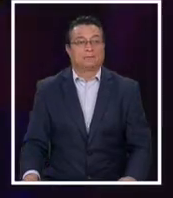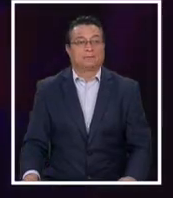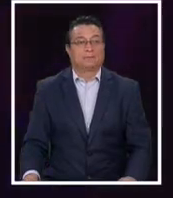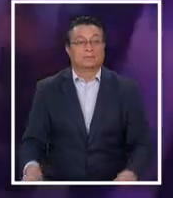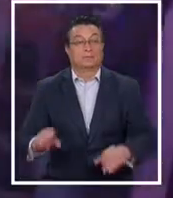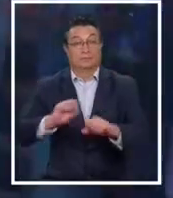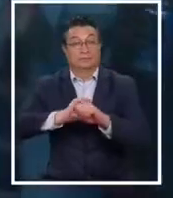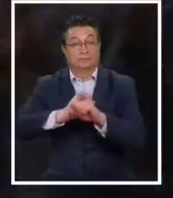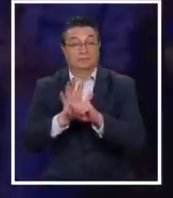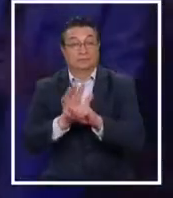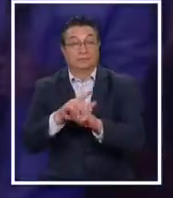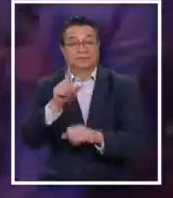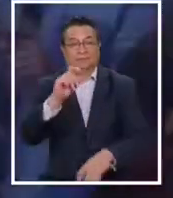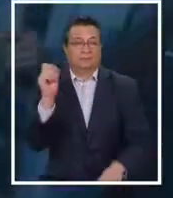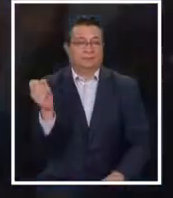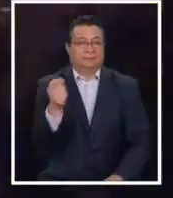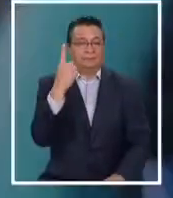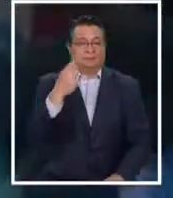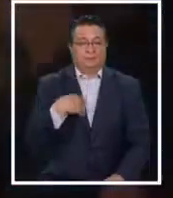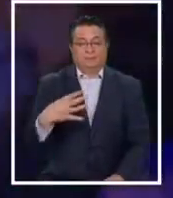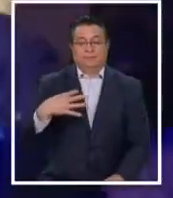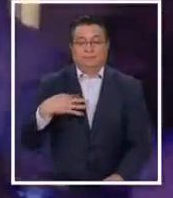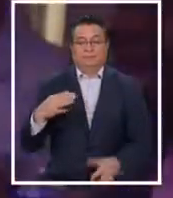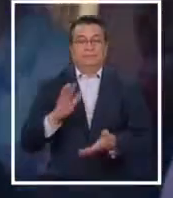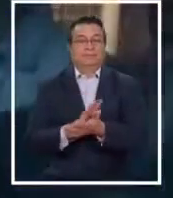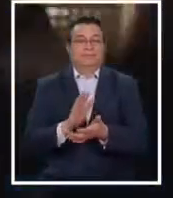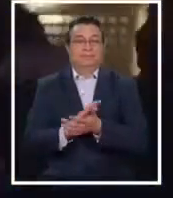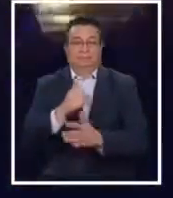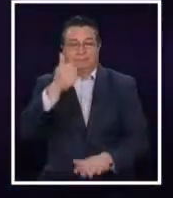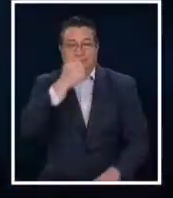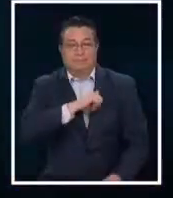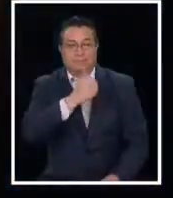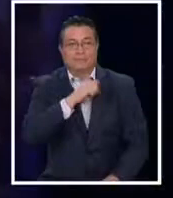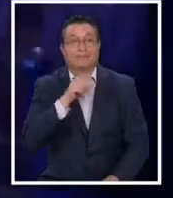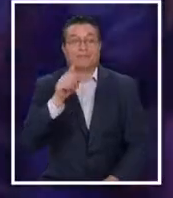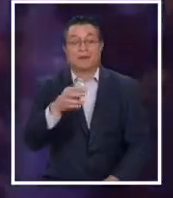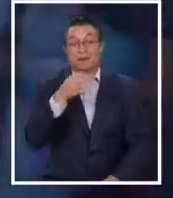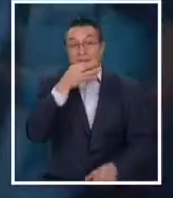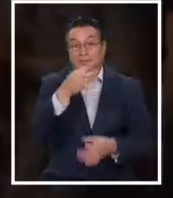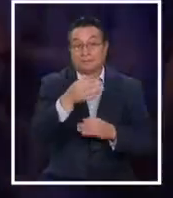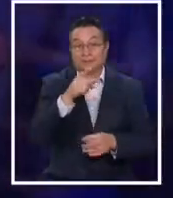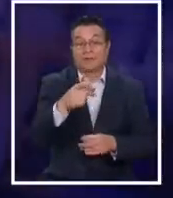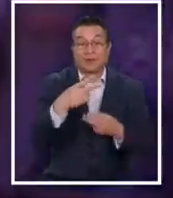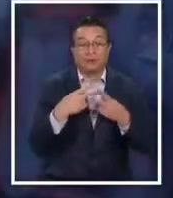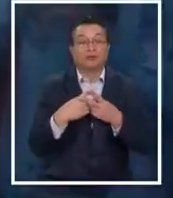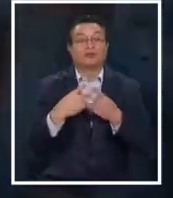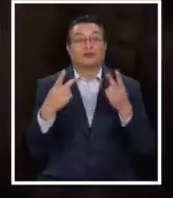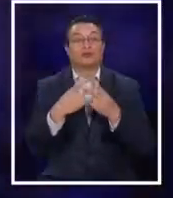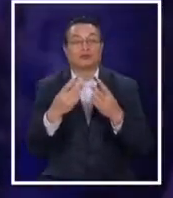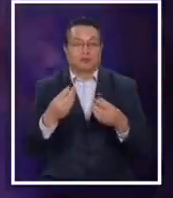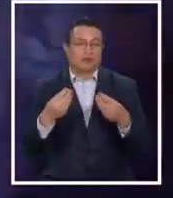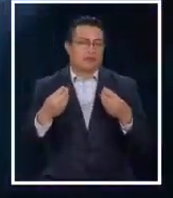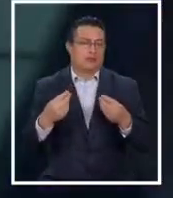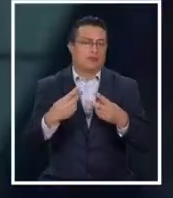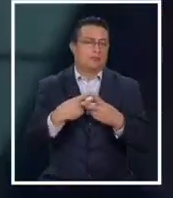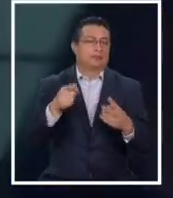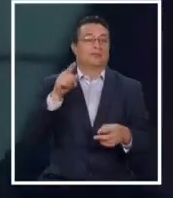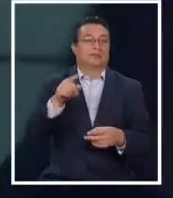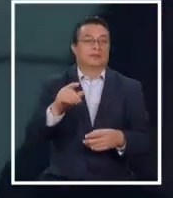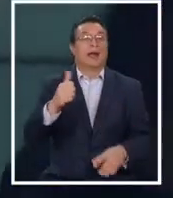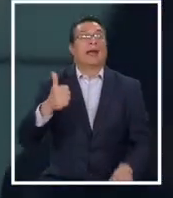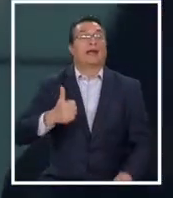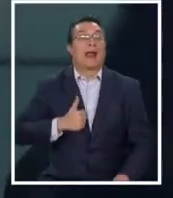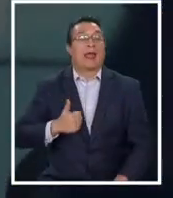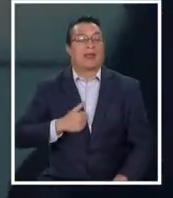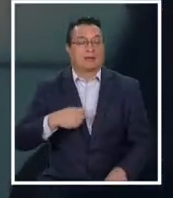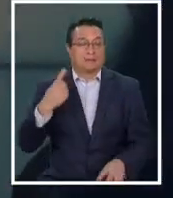El COVID-19 es el principal invitado a las fiestas clandestinas. Es el mensaje de una de las publicidades más exitosas que se han hecho en Canadá